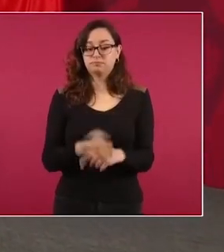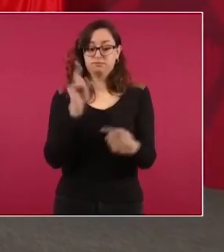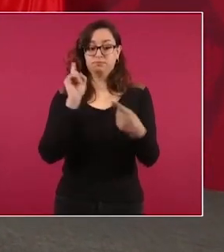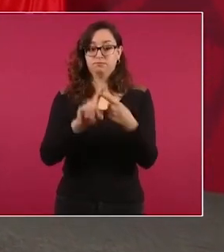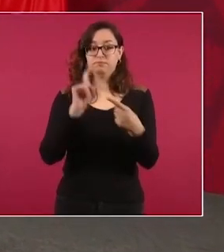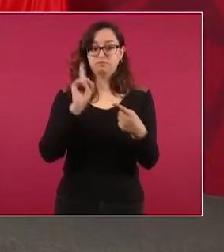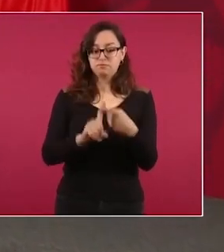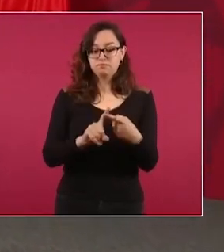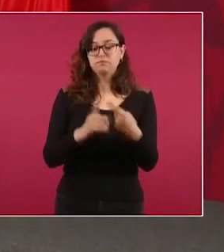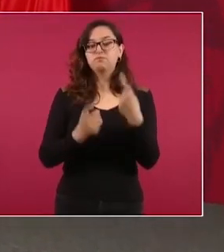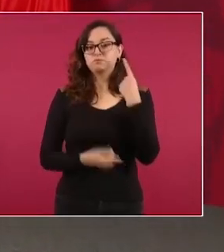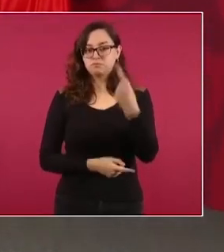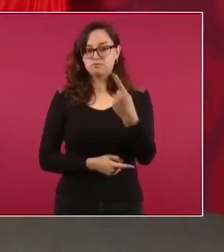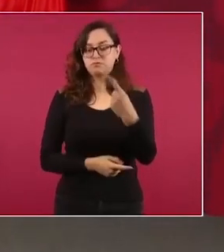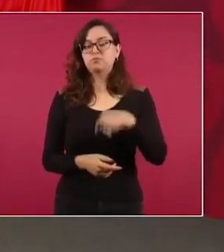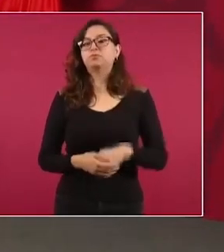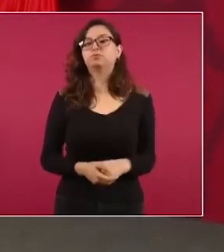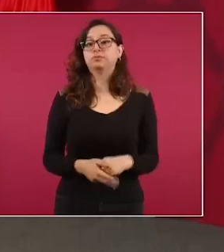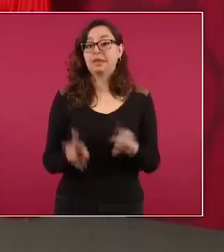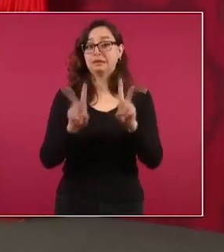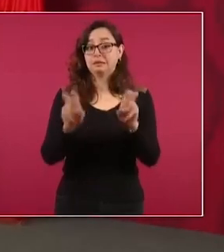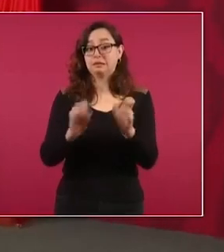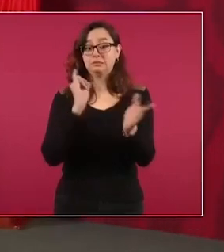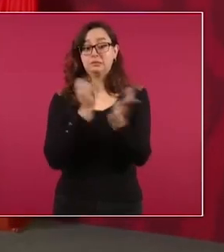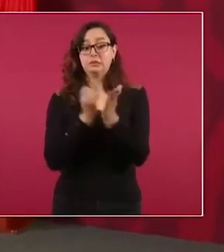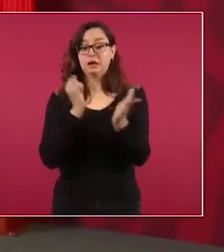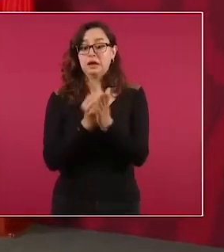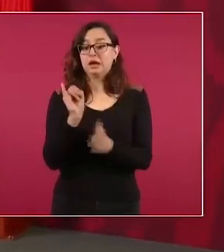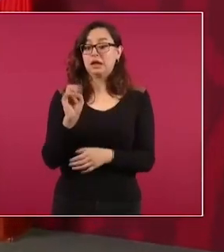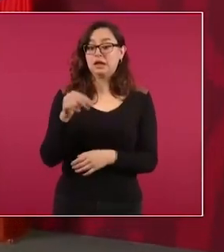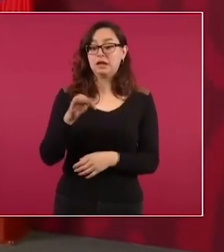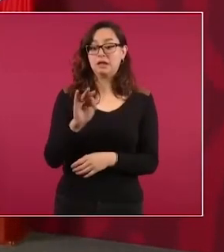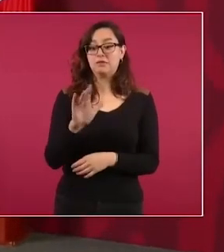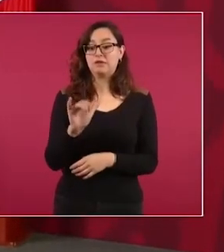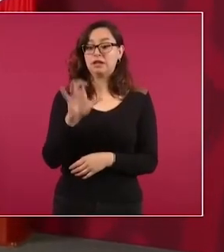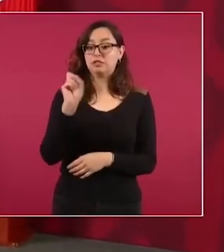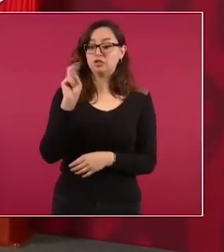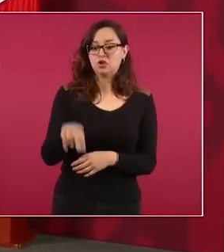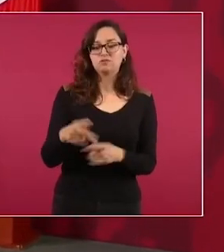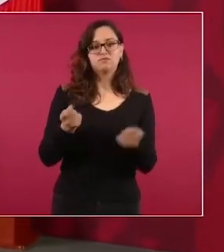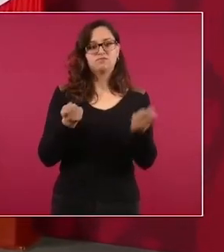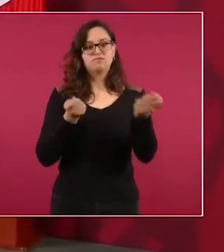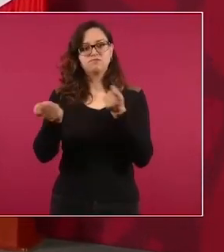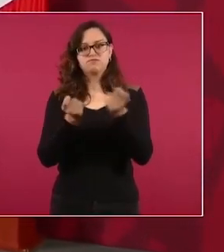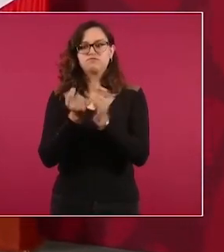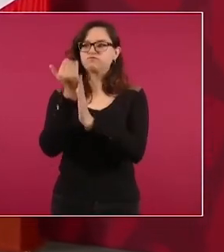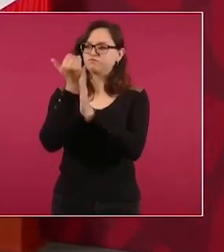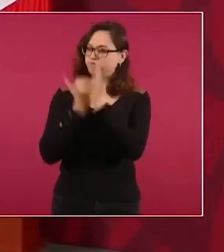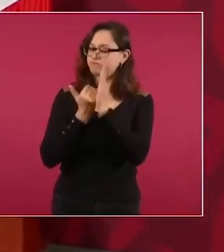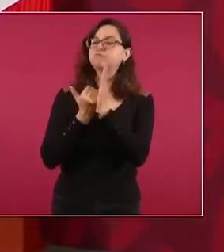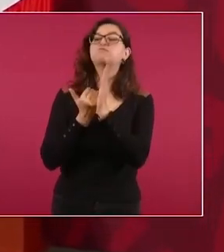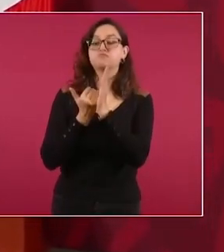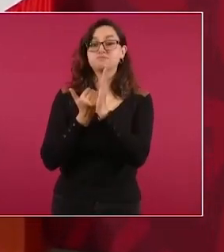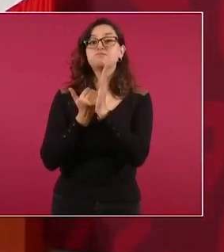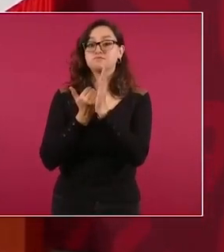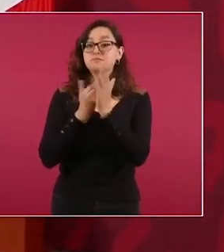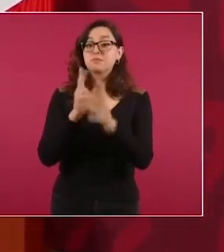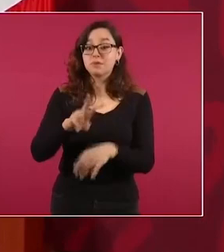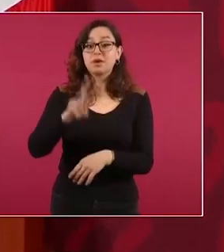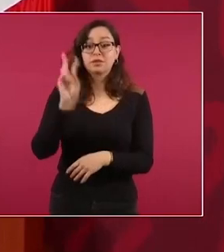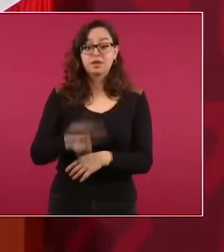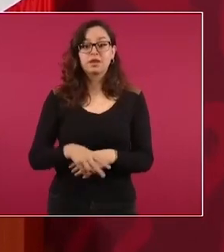hoy temprano dio a conocer el dato el Inegi y